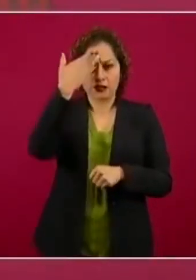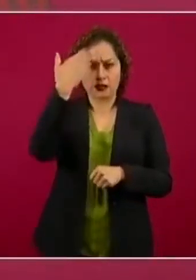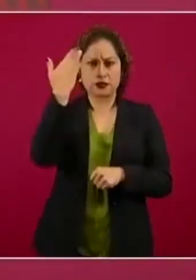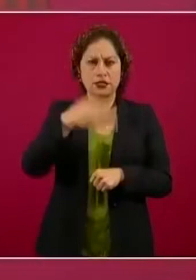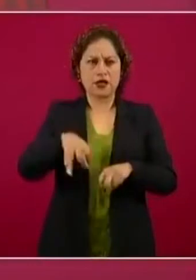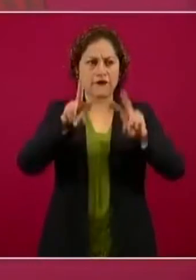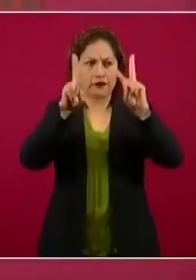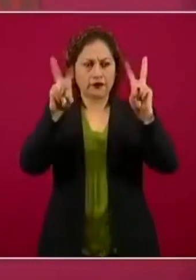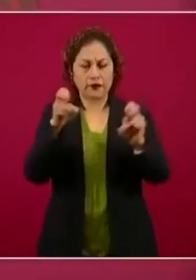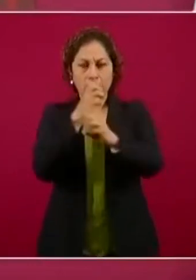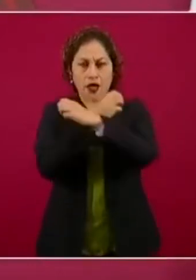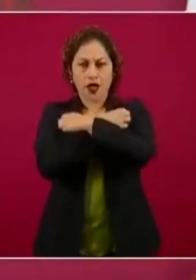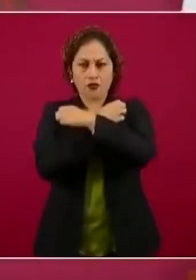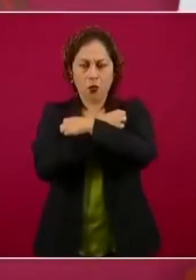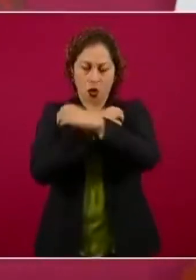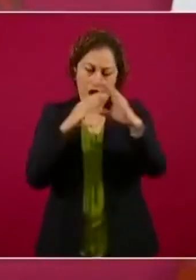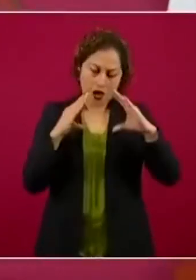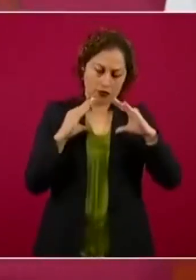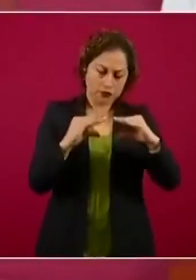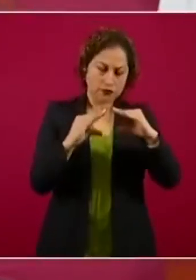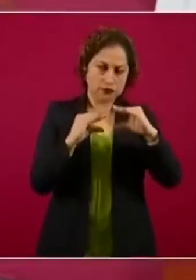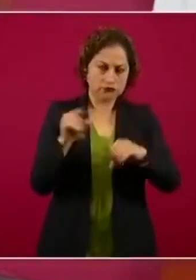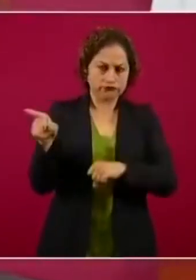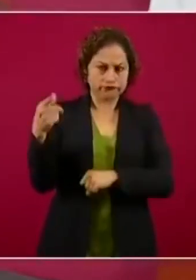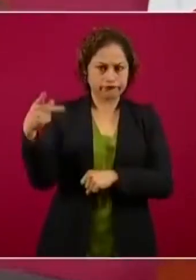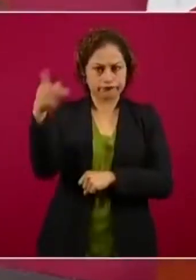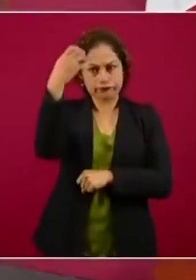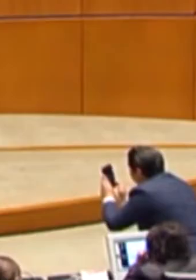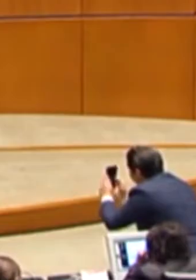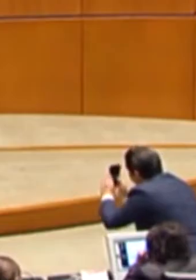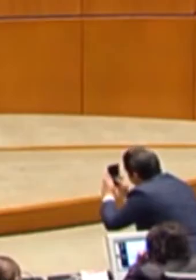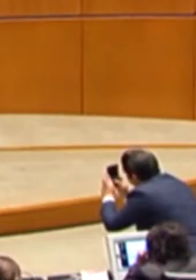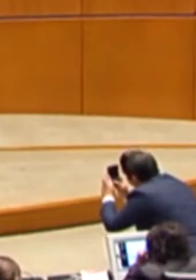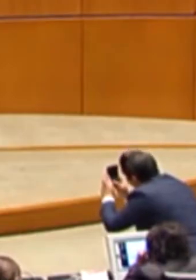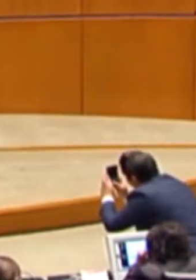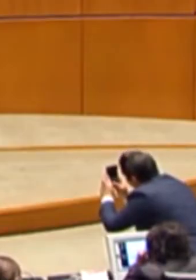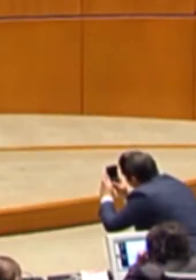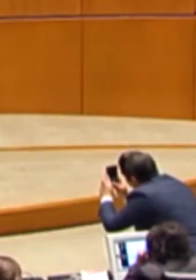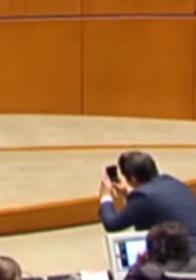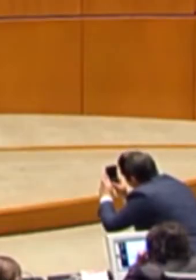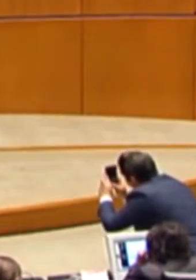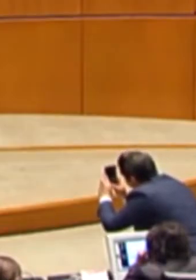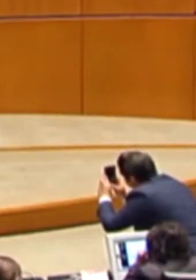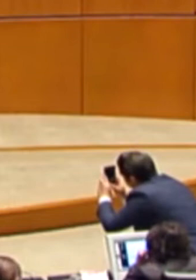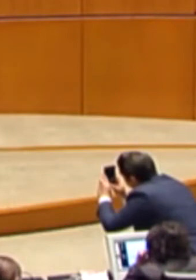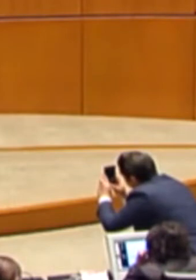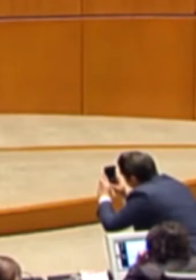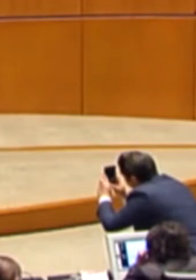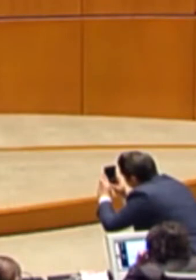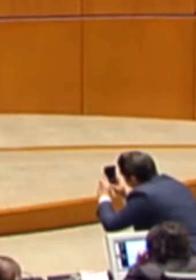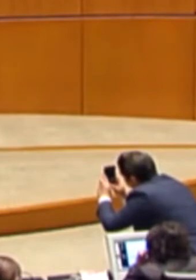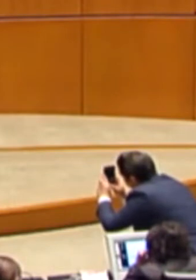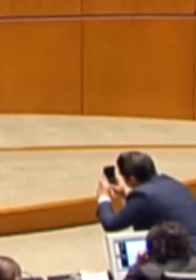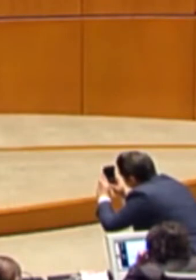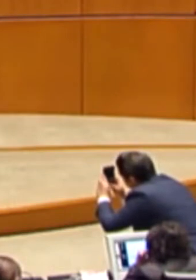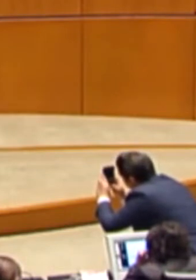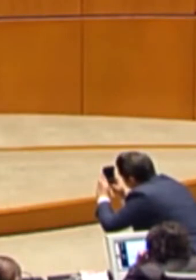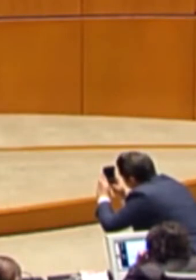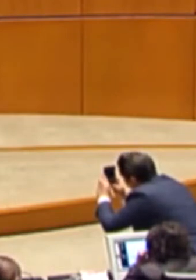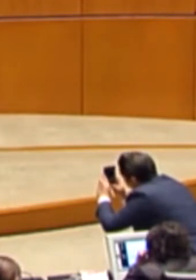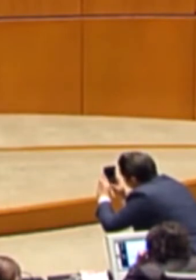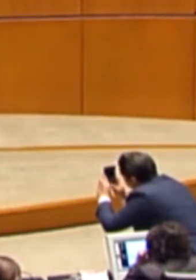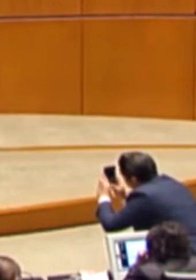tiene esa experiencia de ser maestra.